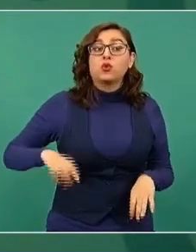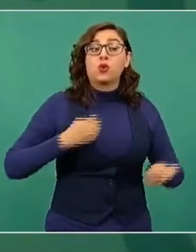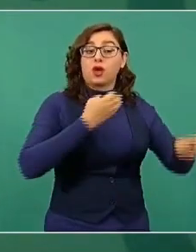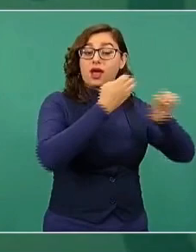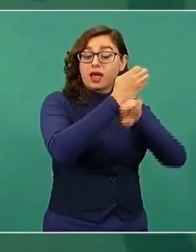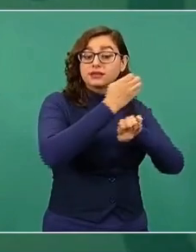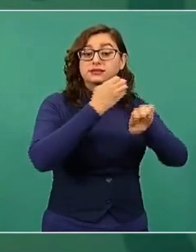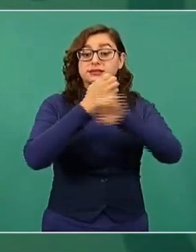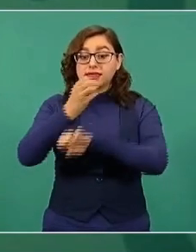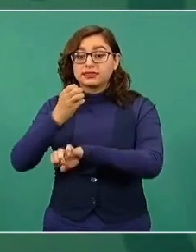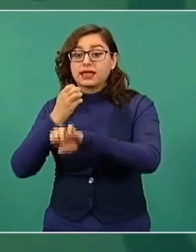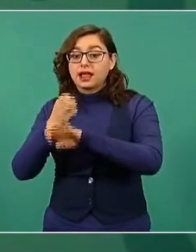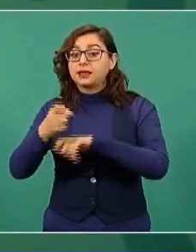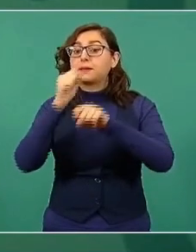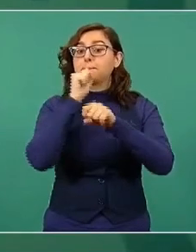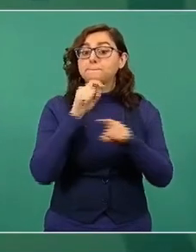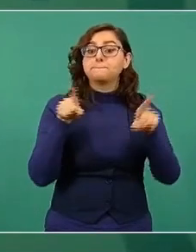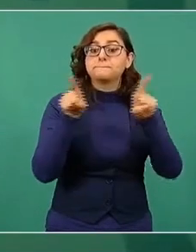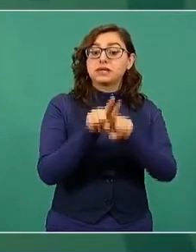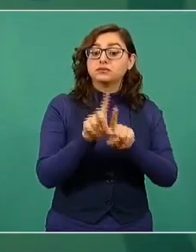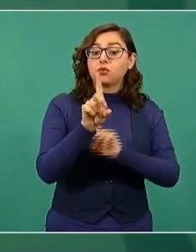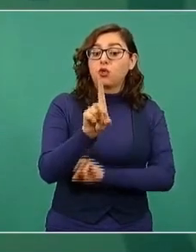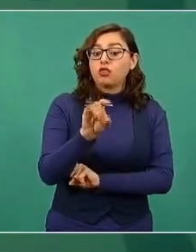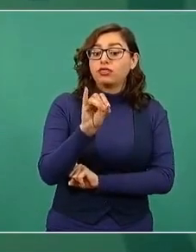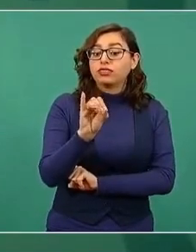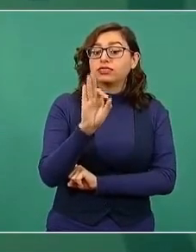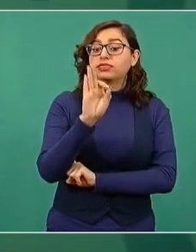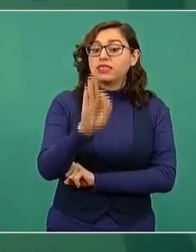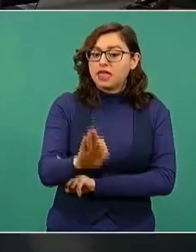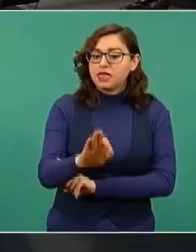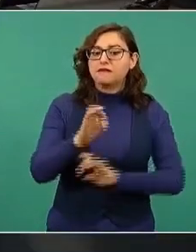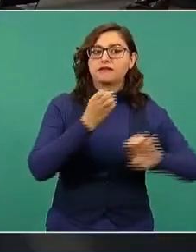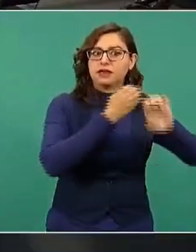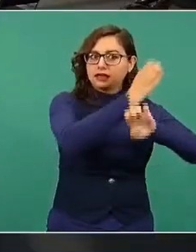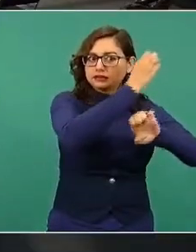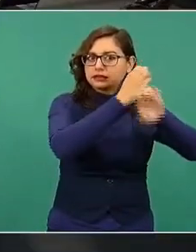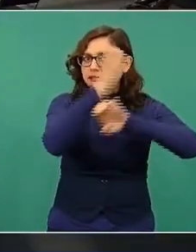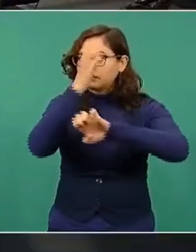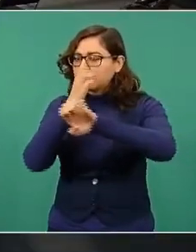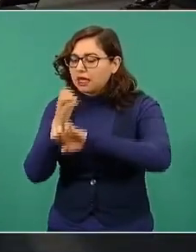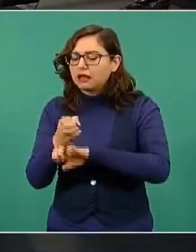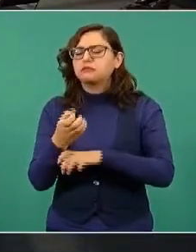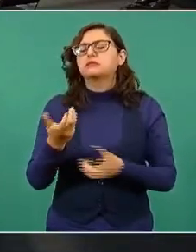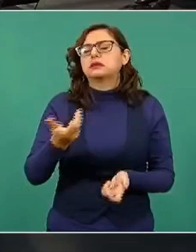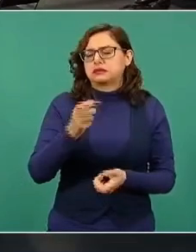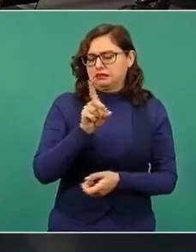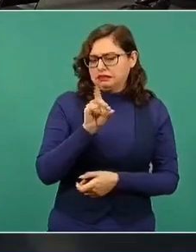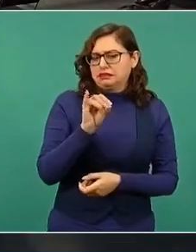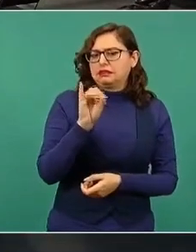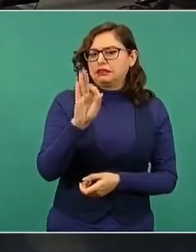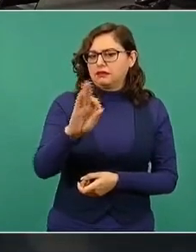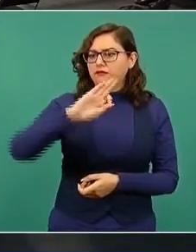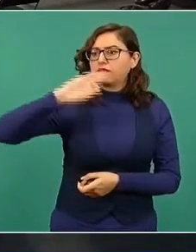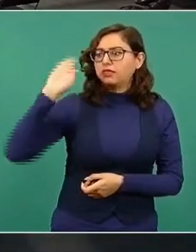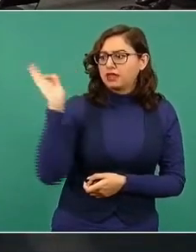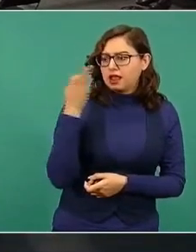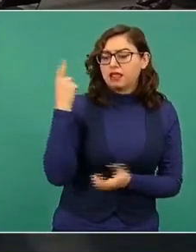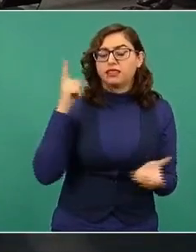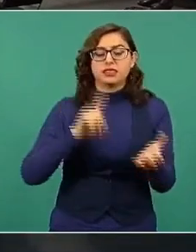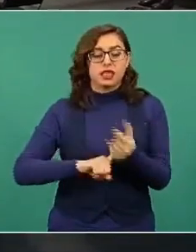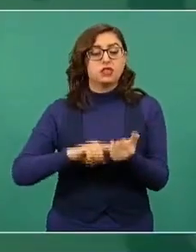el DIF nacional, tienen programas de apoyo a niños, niñas de la calle,